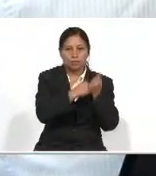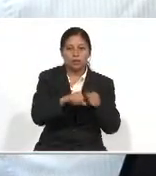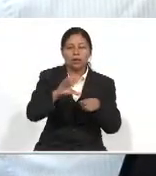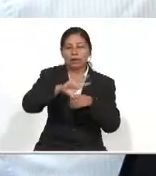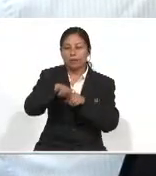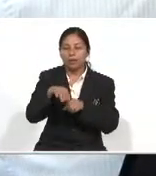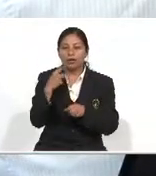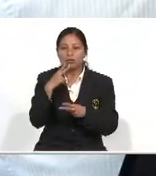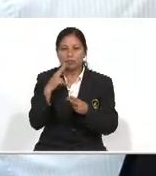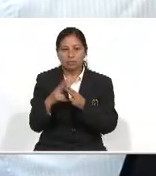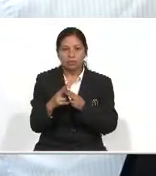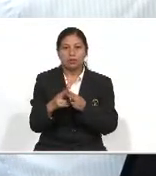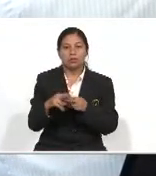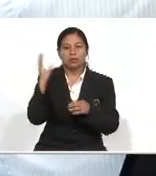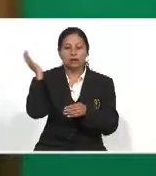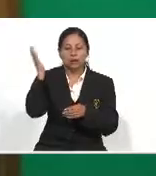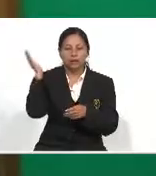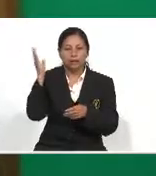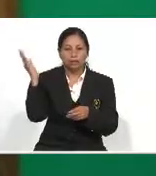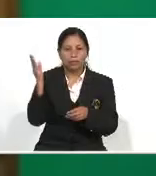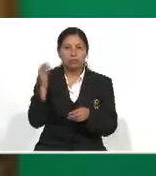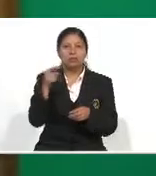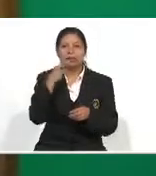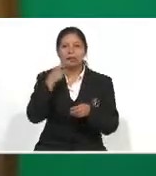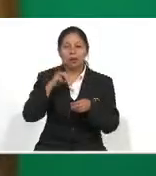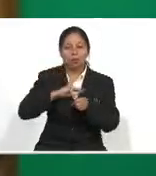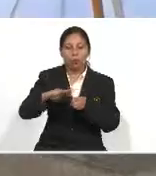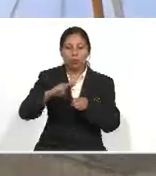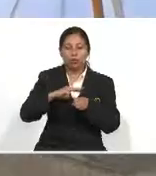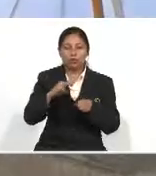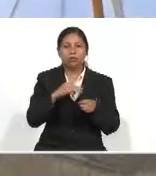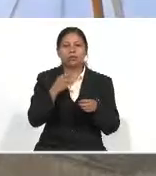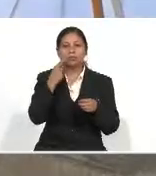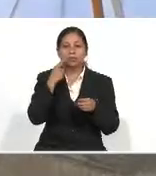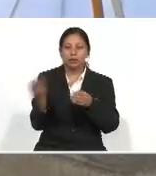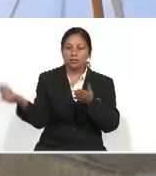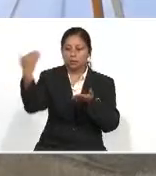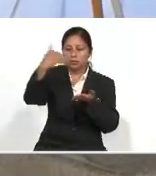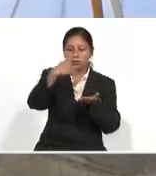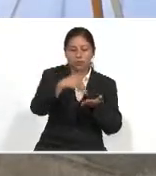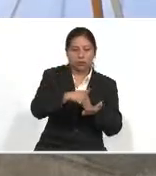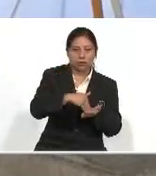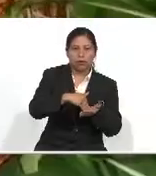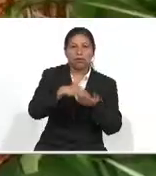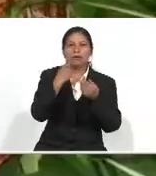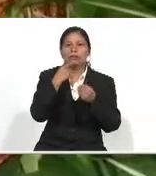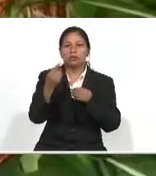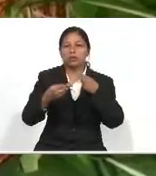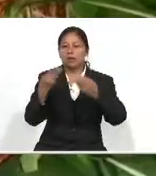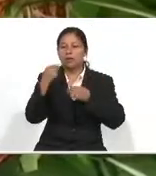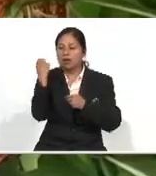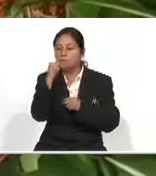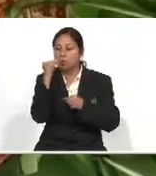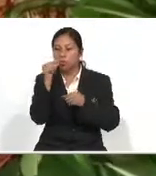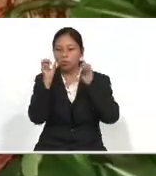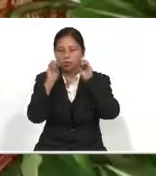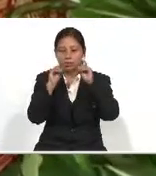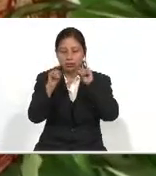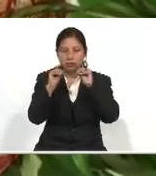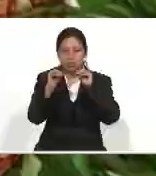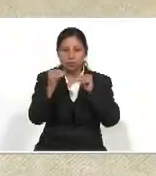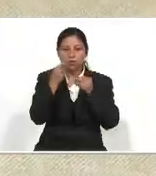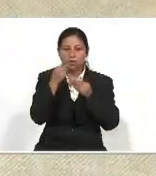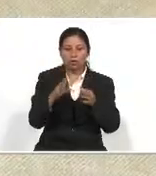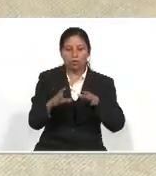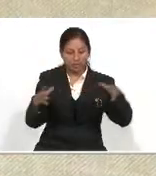mencionada Y consiste en dar capacitación A técnicos municipales Para que ellos transfieran los conocimientos En el ramo a las emprendedoras Dotación de semillas Y un